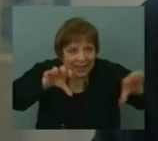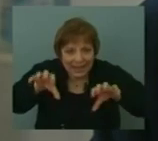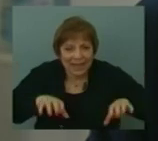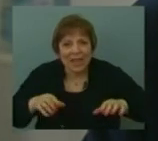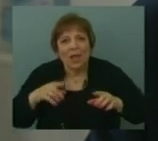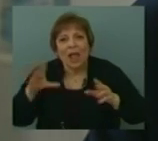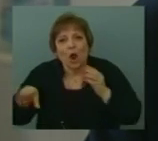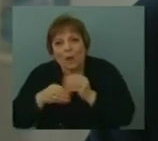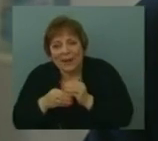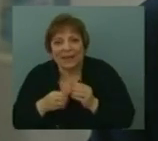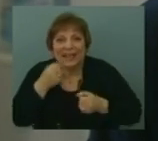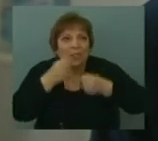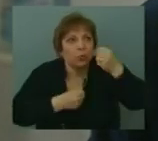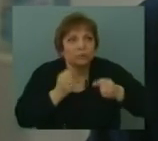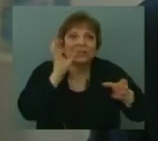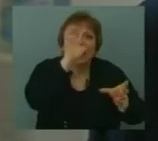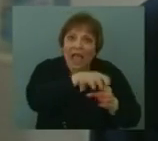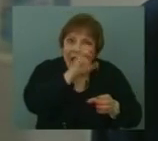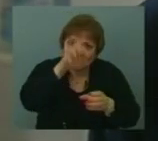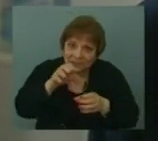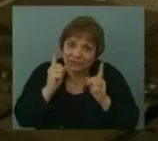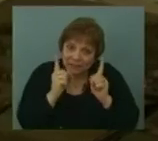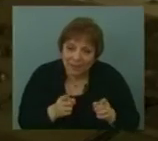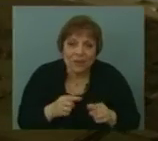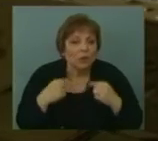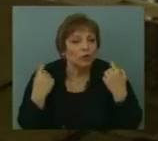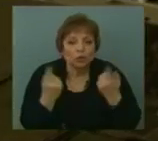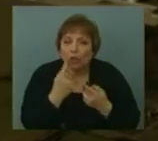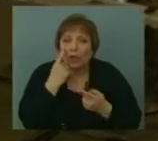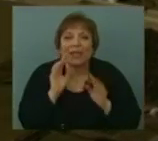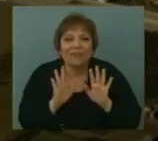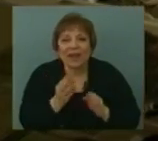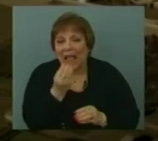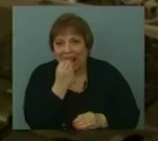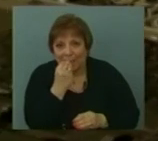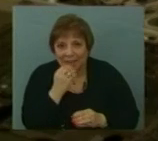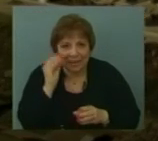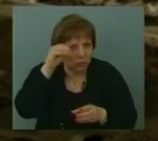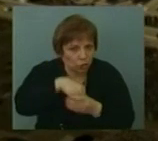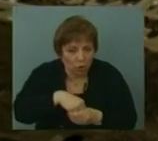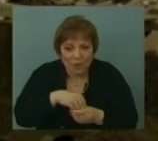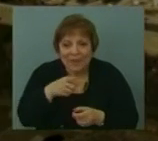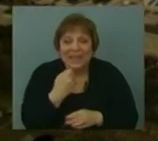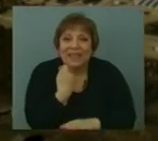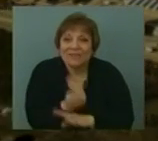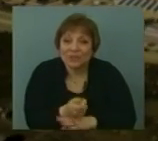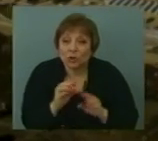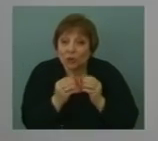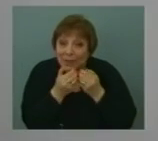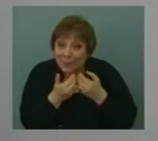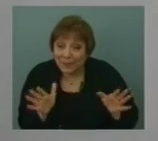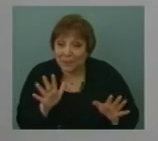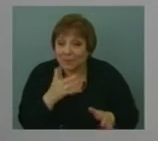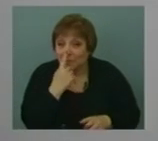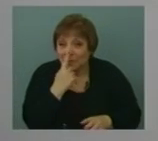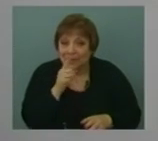complementarias, industrias que se van a estar instalando, todo vinculado con la alimentación. Es un proyecto que demanda una inversión inicial en su primera etapa del